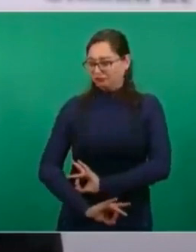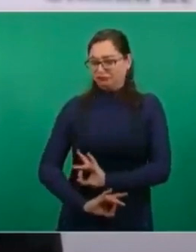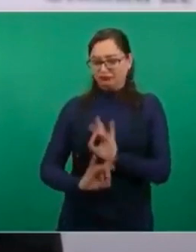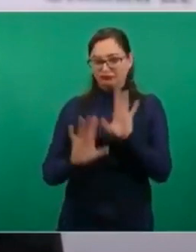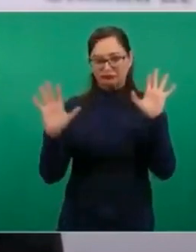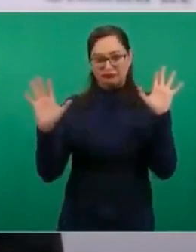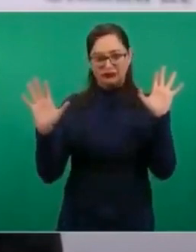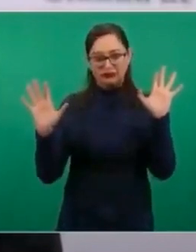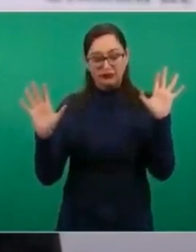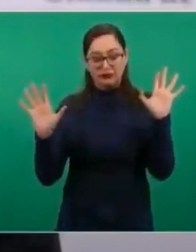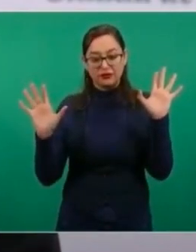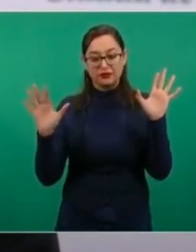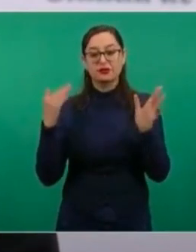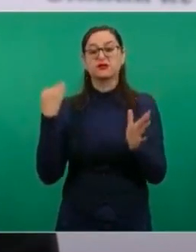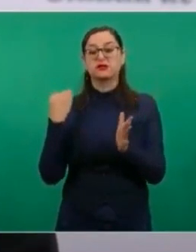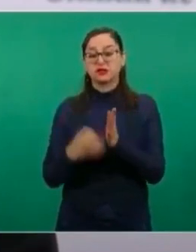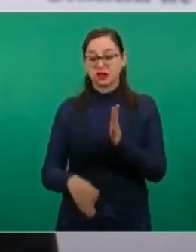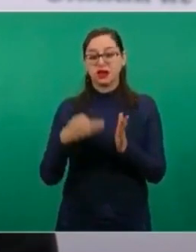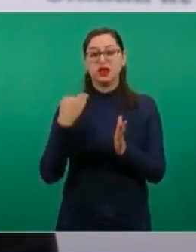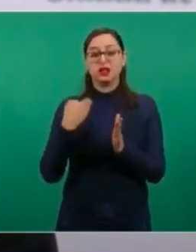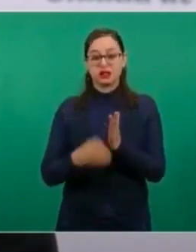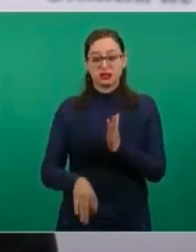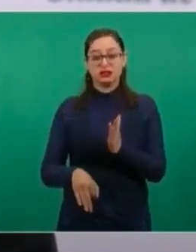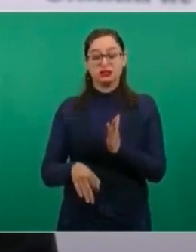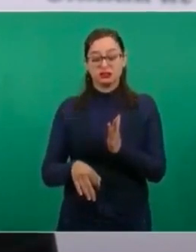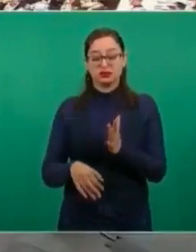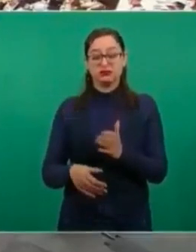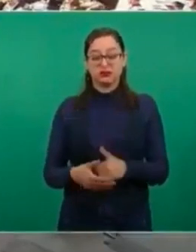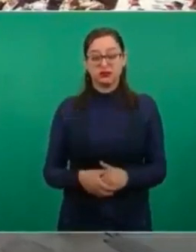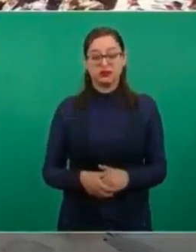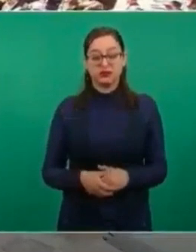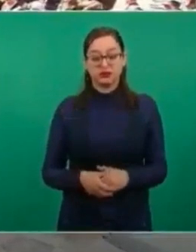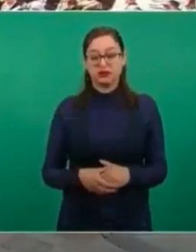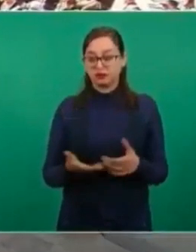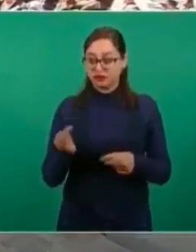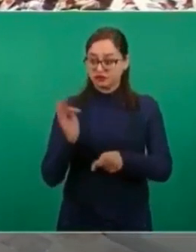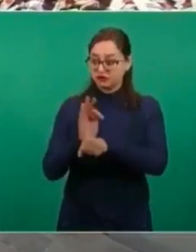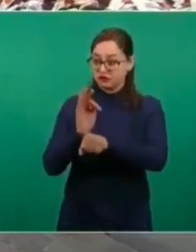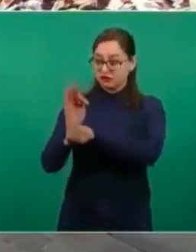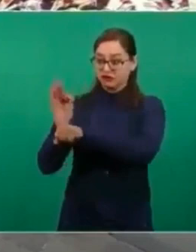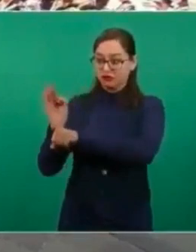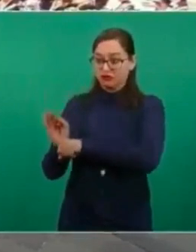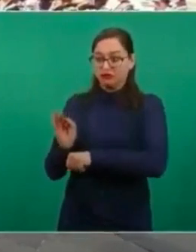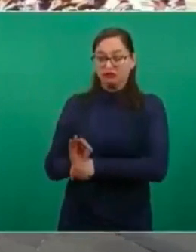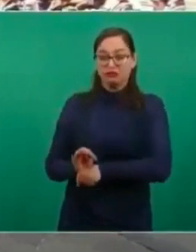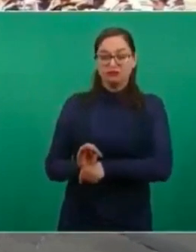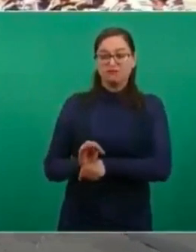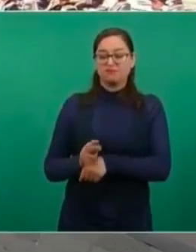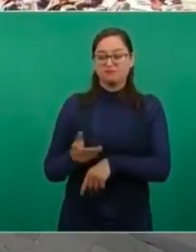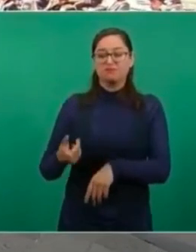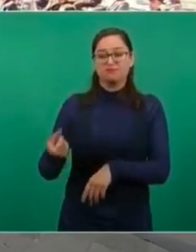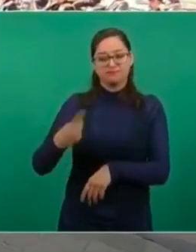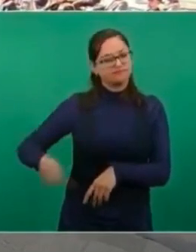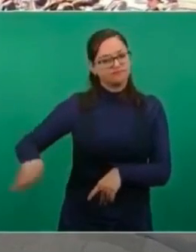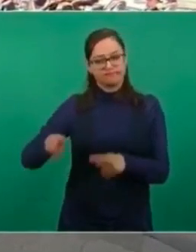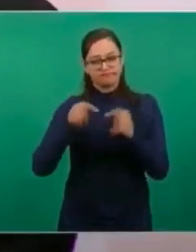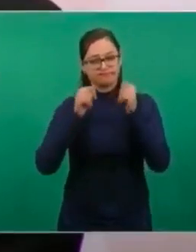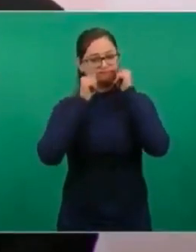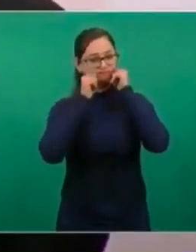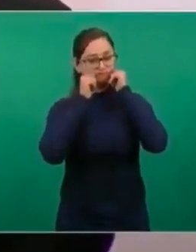suficientes para protegerlos. Entonces, sí,